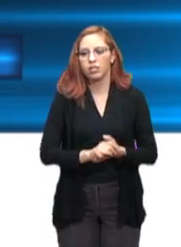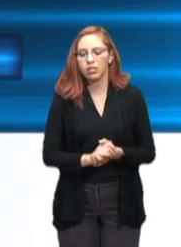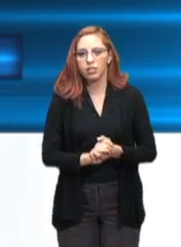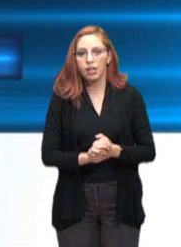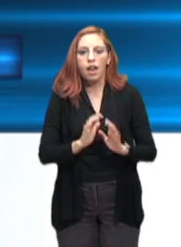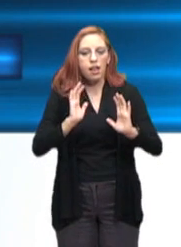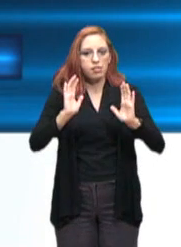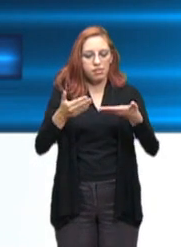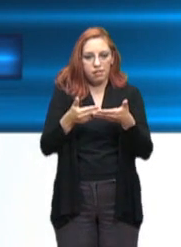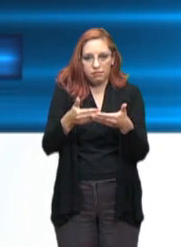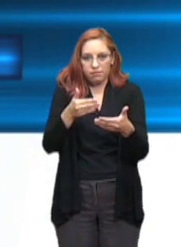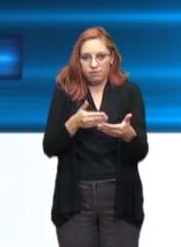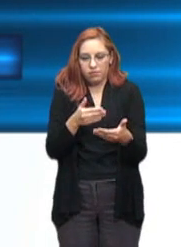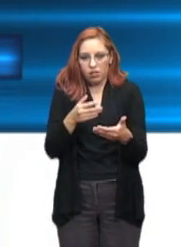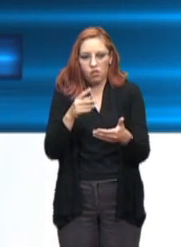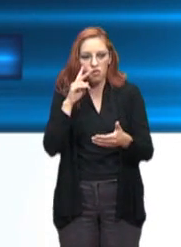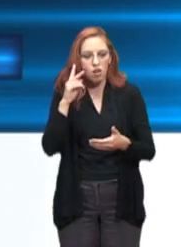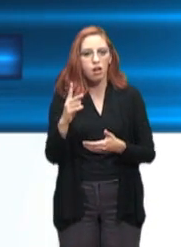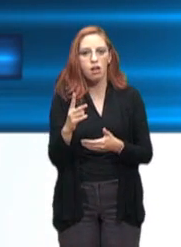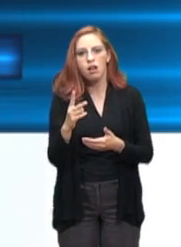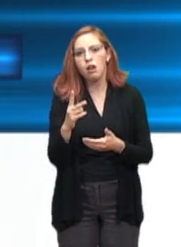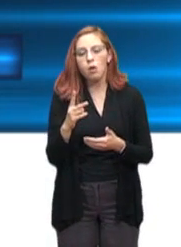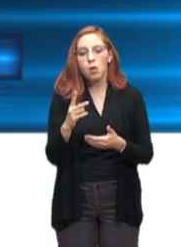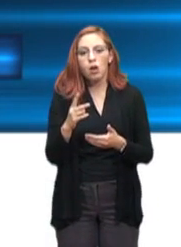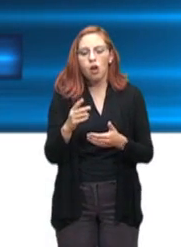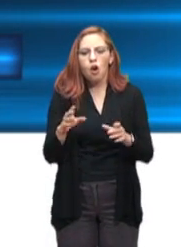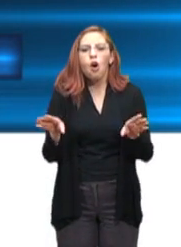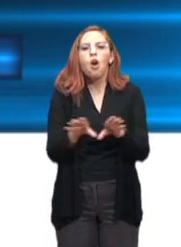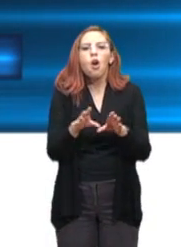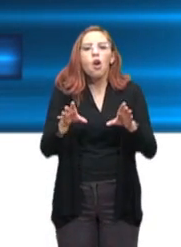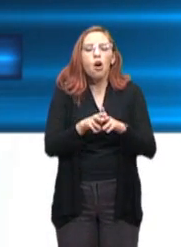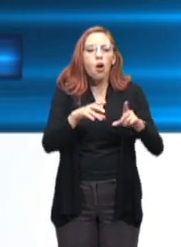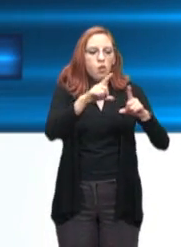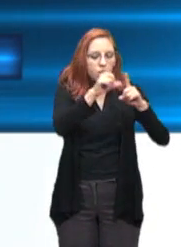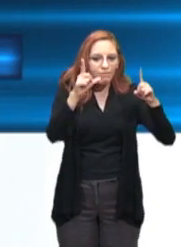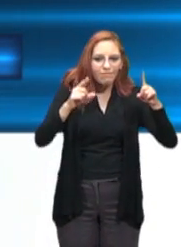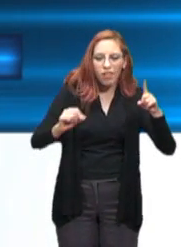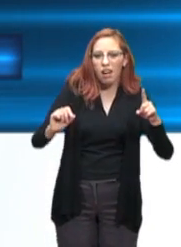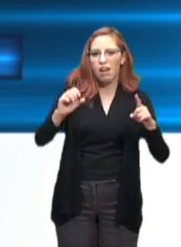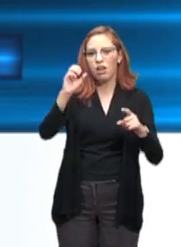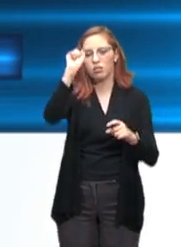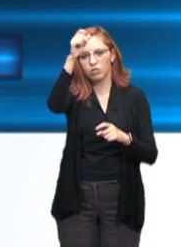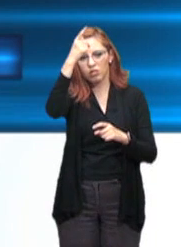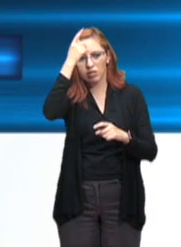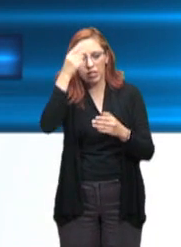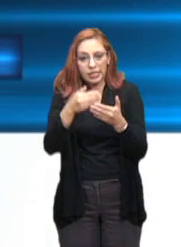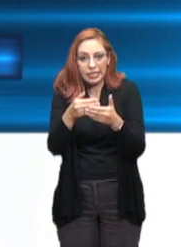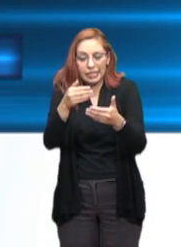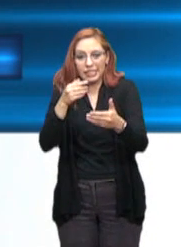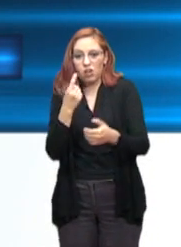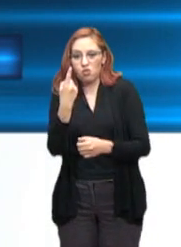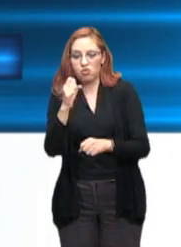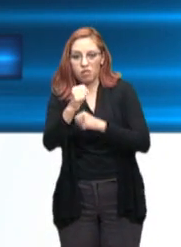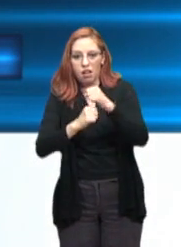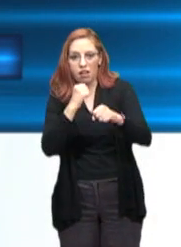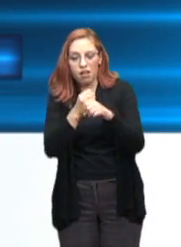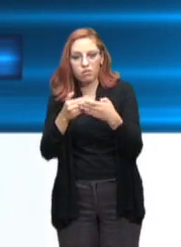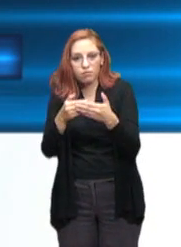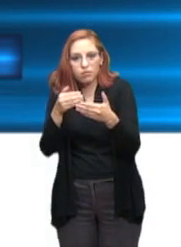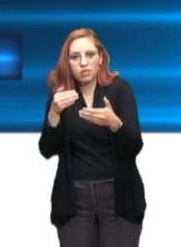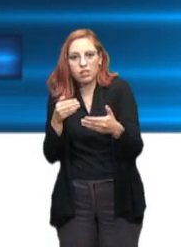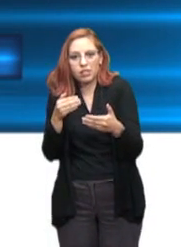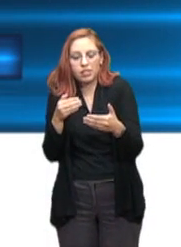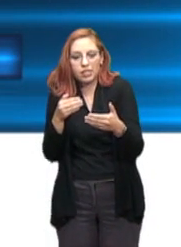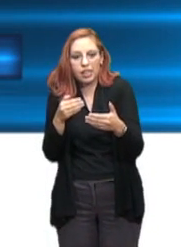vimos cómo le ha ido a México y a San Luis Potosí con esto. Cuando hace un año vimos las consecuencias de dejar sin